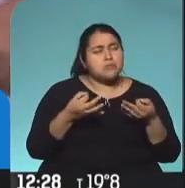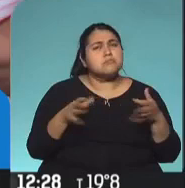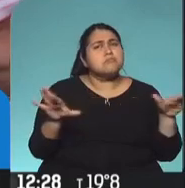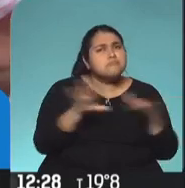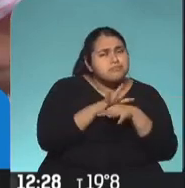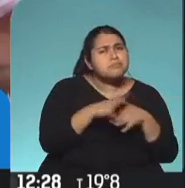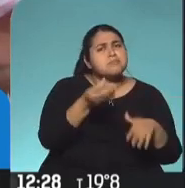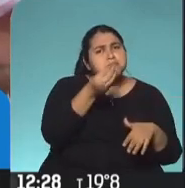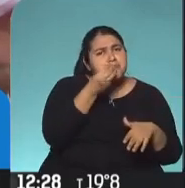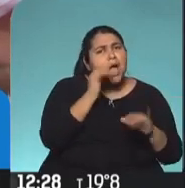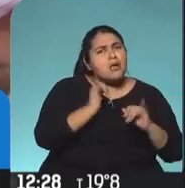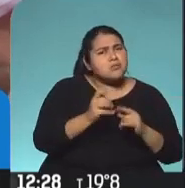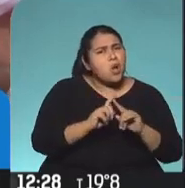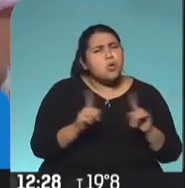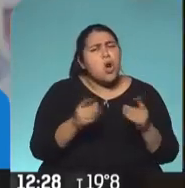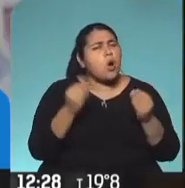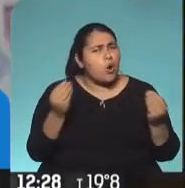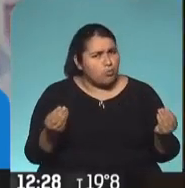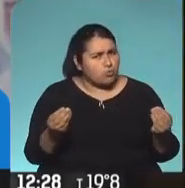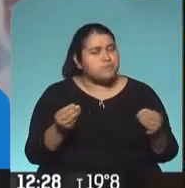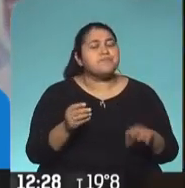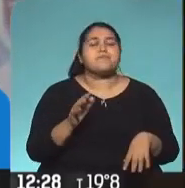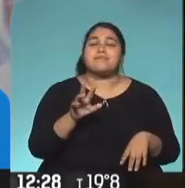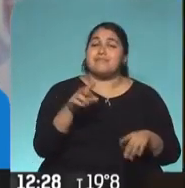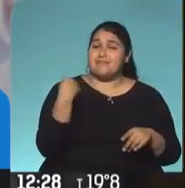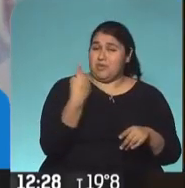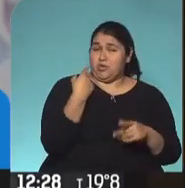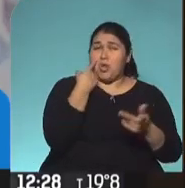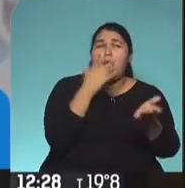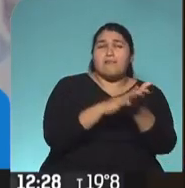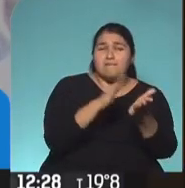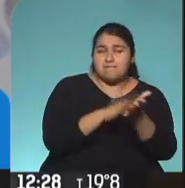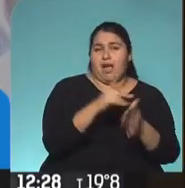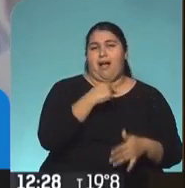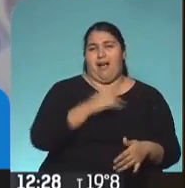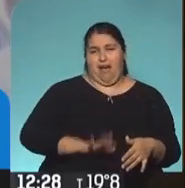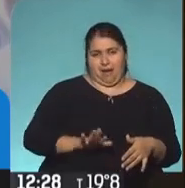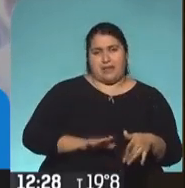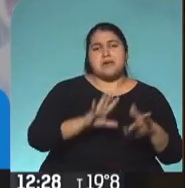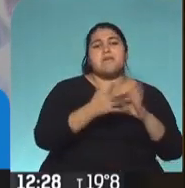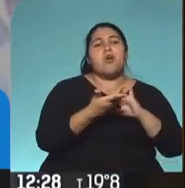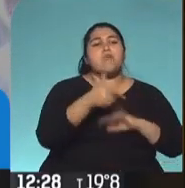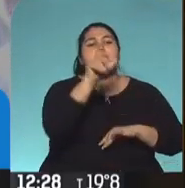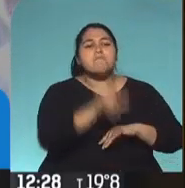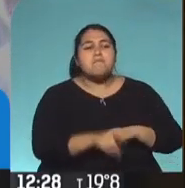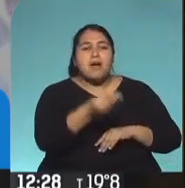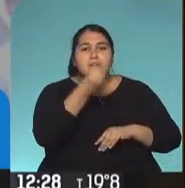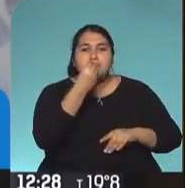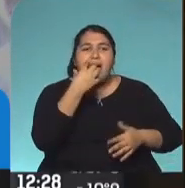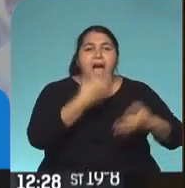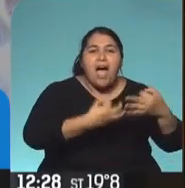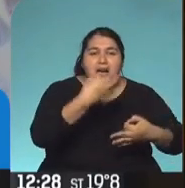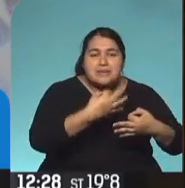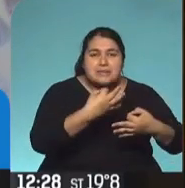la canasta básica? Bueno, correcto. El experimento consiste en poner a prueba la capacidad nutritiva de la canasta